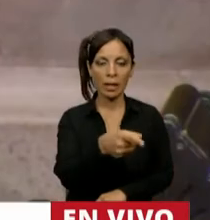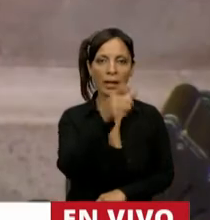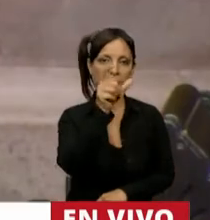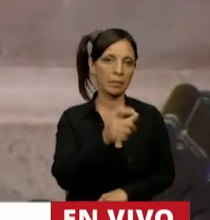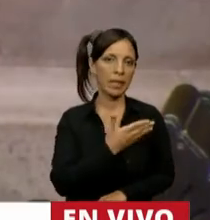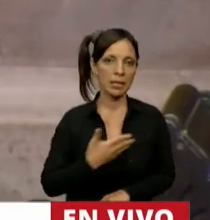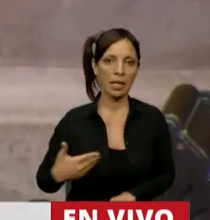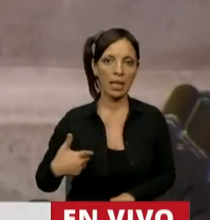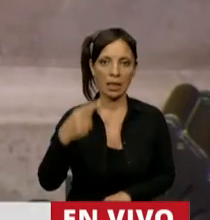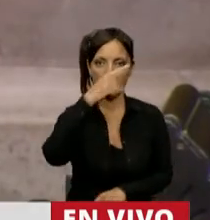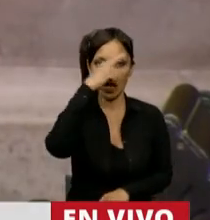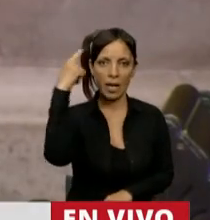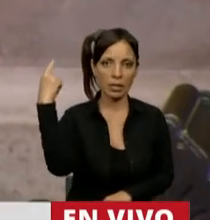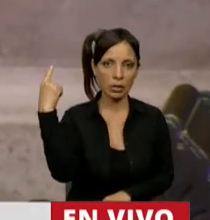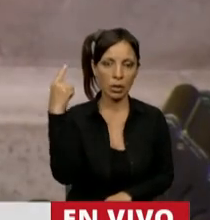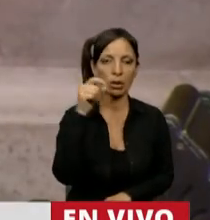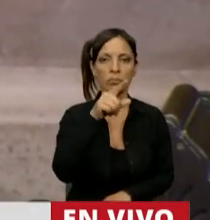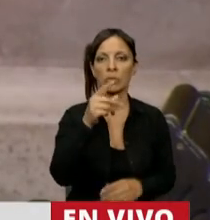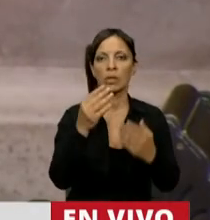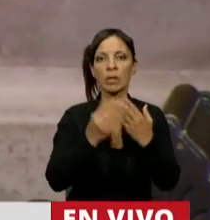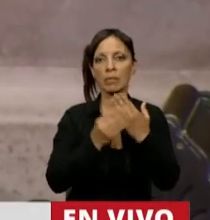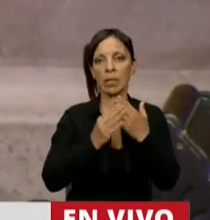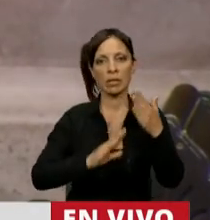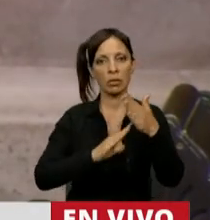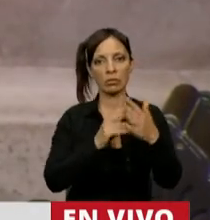Presidente de la Nación y su Jefe de Gabinete.